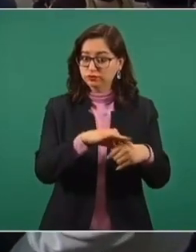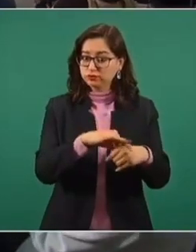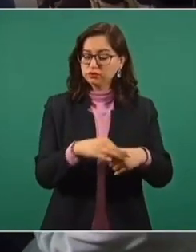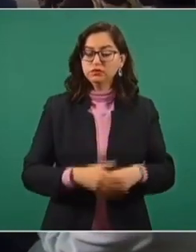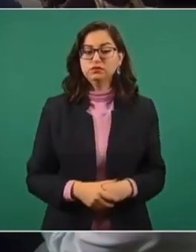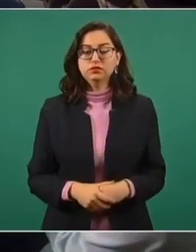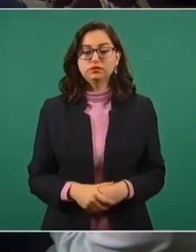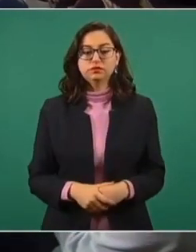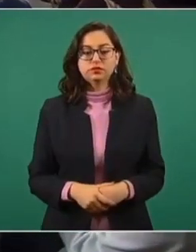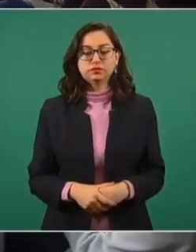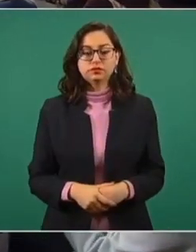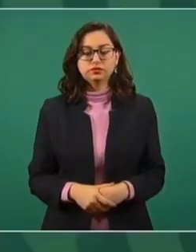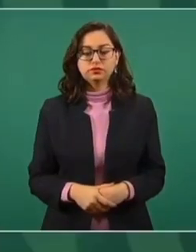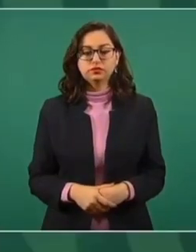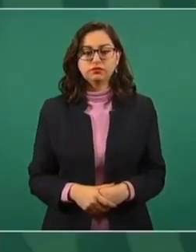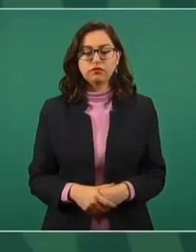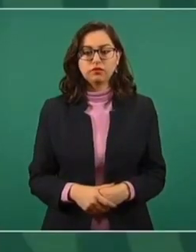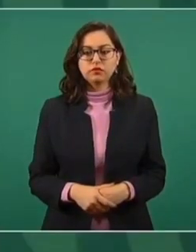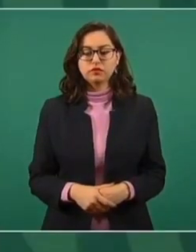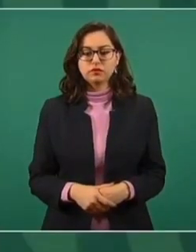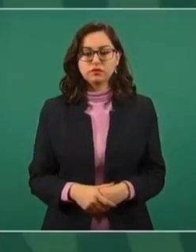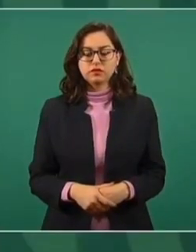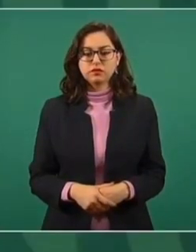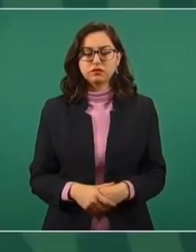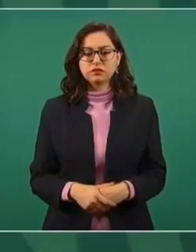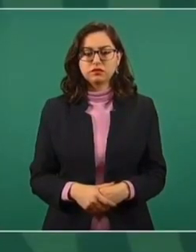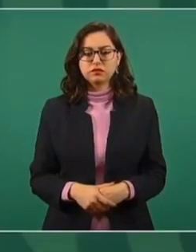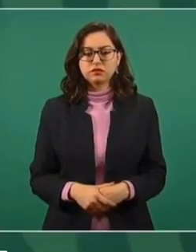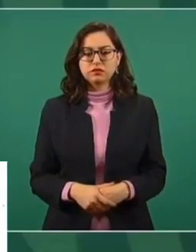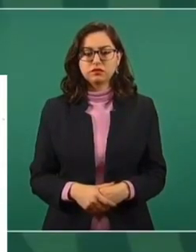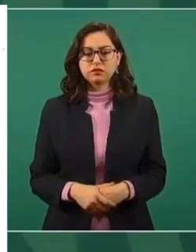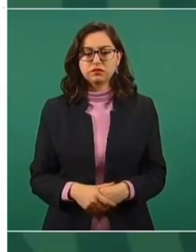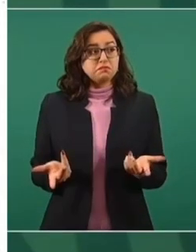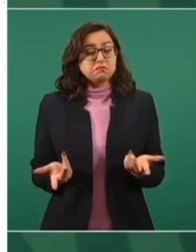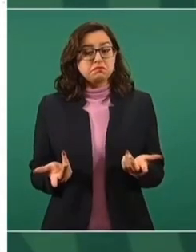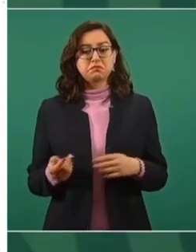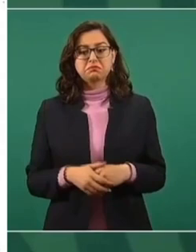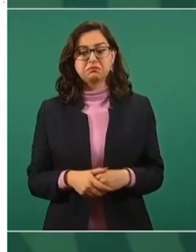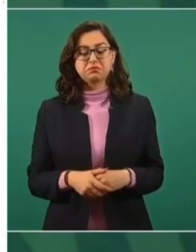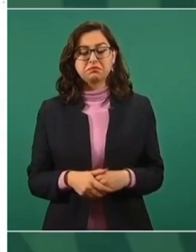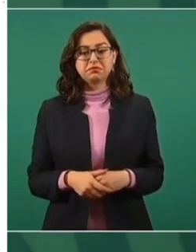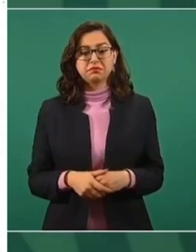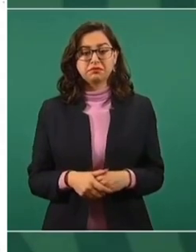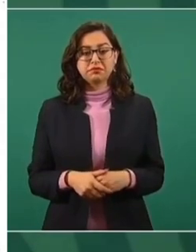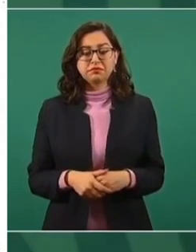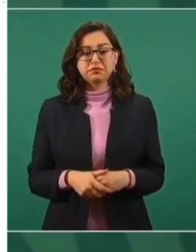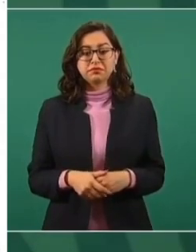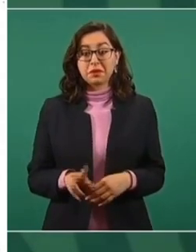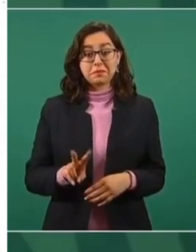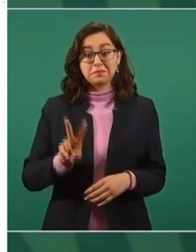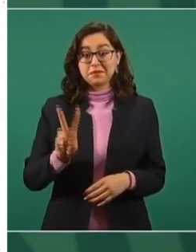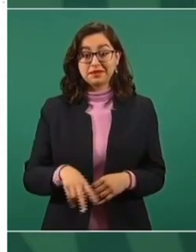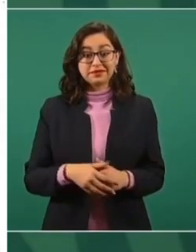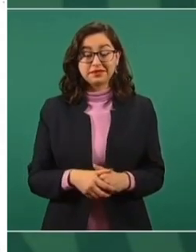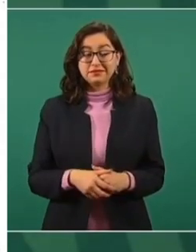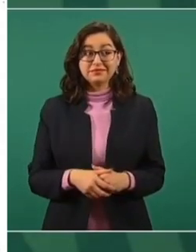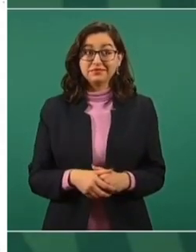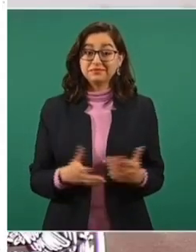Pues yo creo que es una identificación, la verdad que tiene mucha imaginación